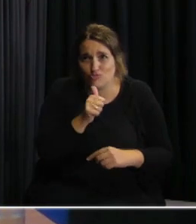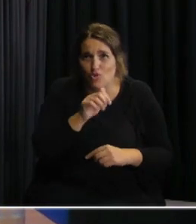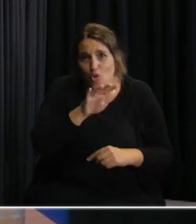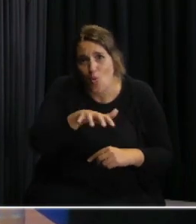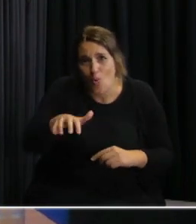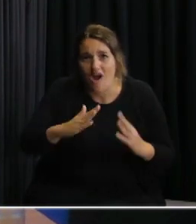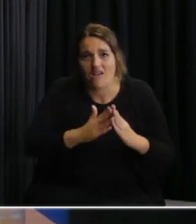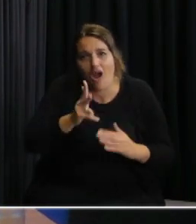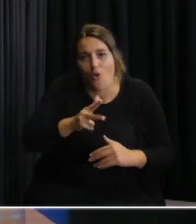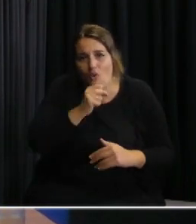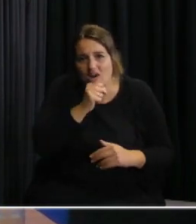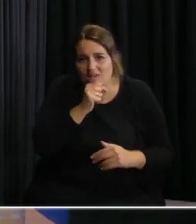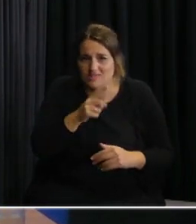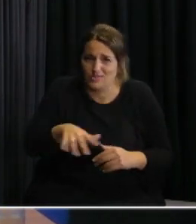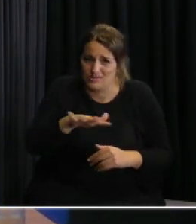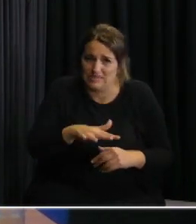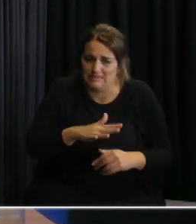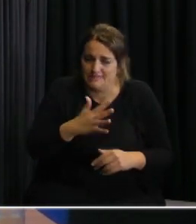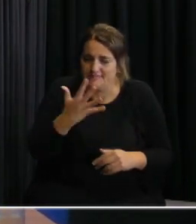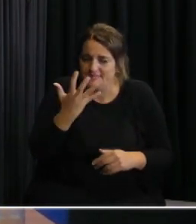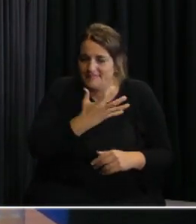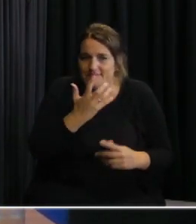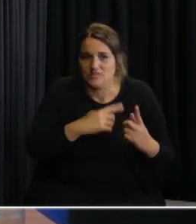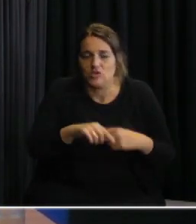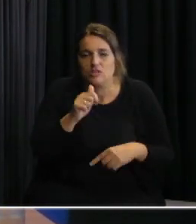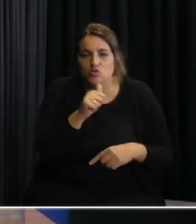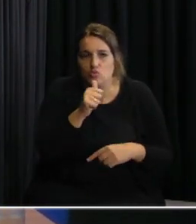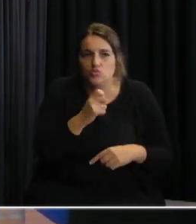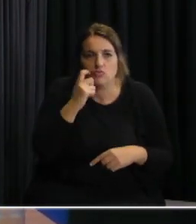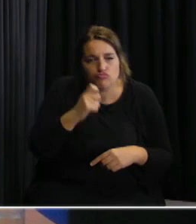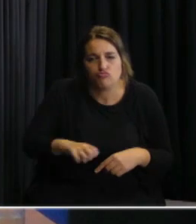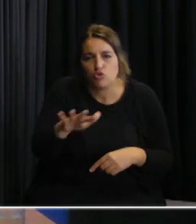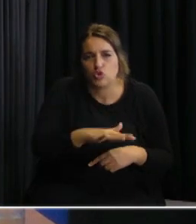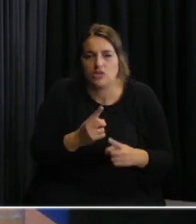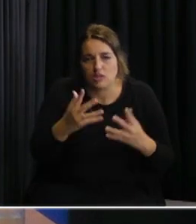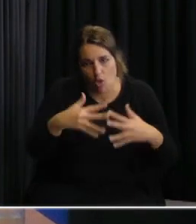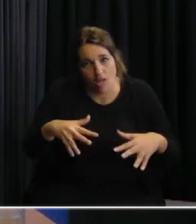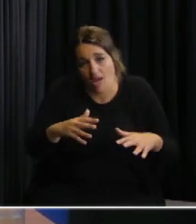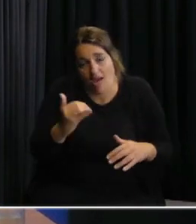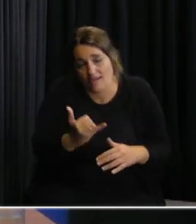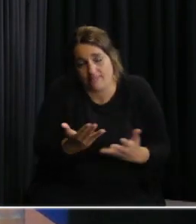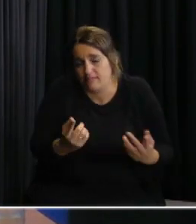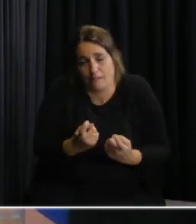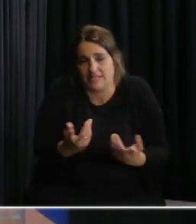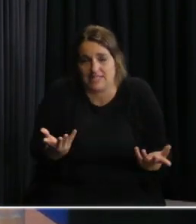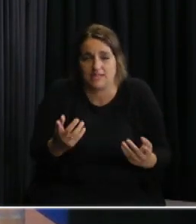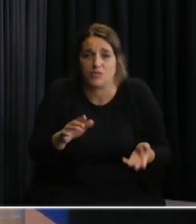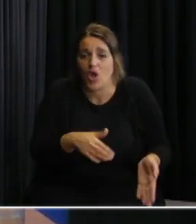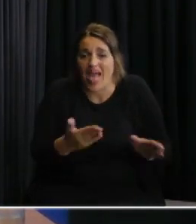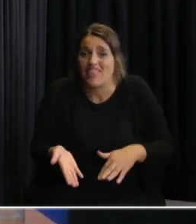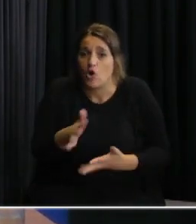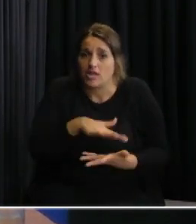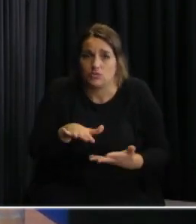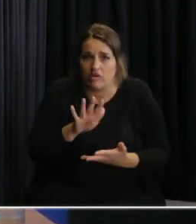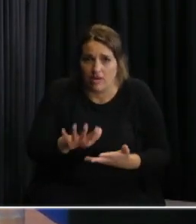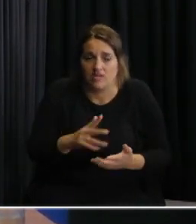residenciales que son tremendamente precarios es decir una solución como sociedad tenemos que encontrar hasta ahora esta es la situación